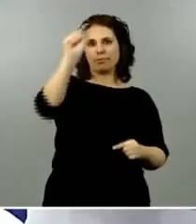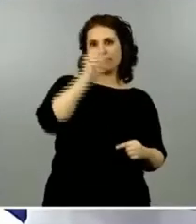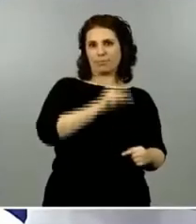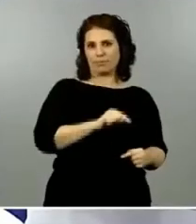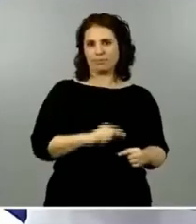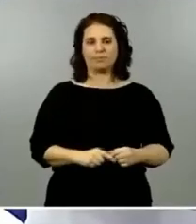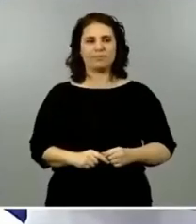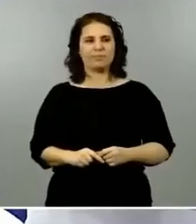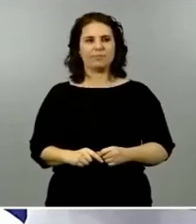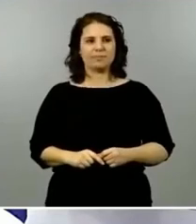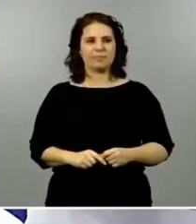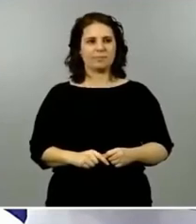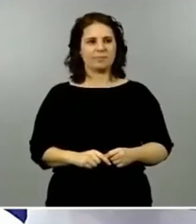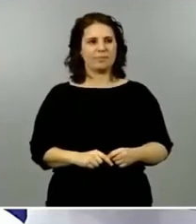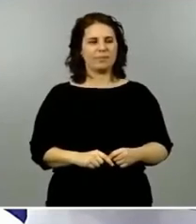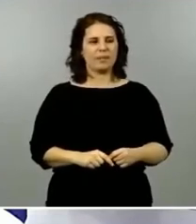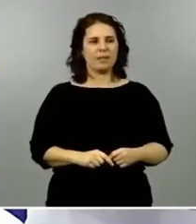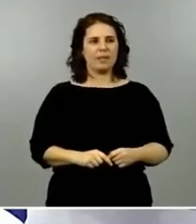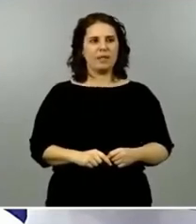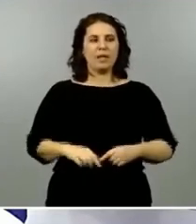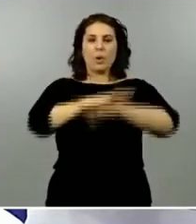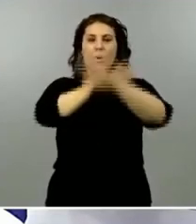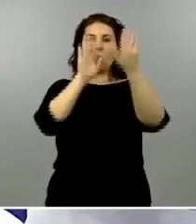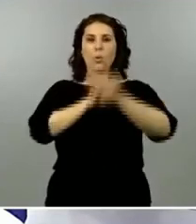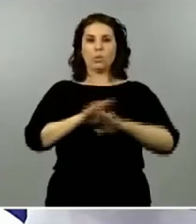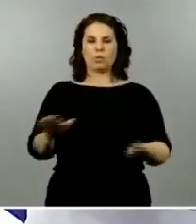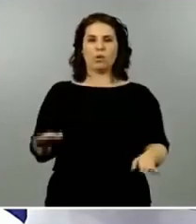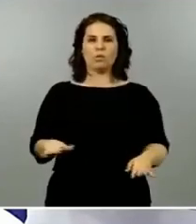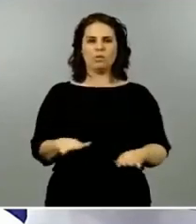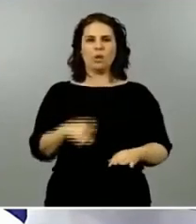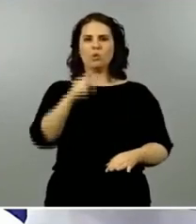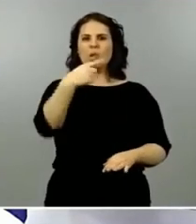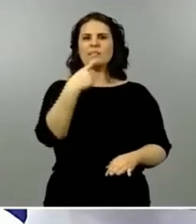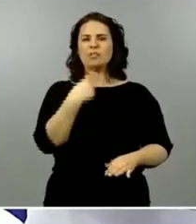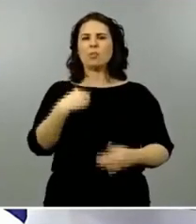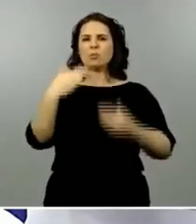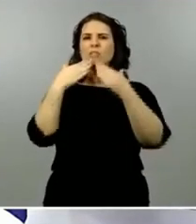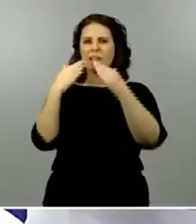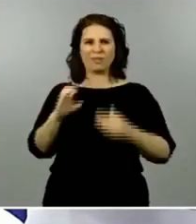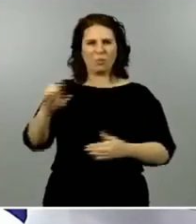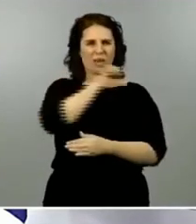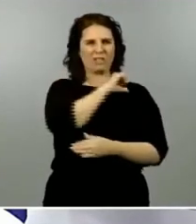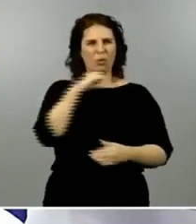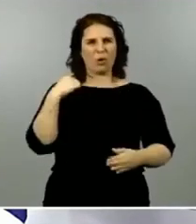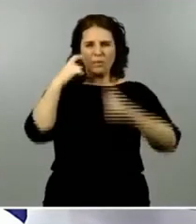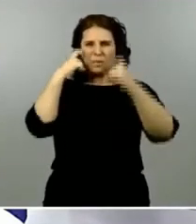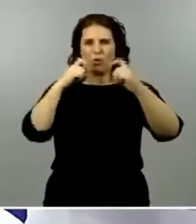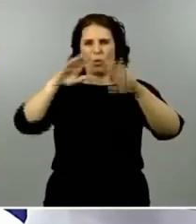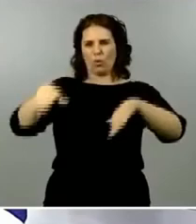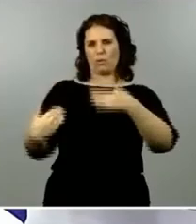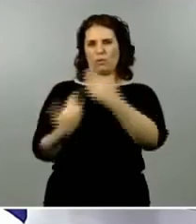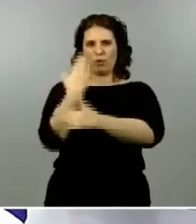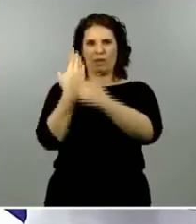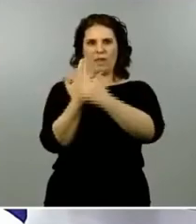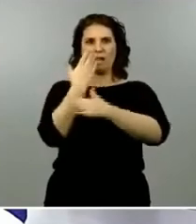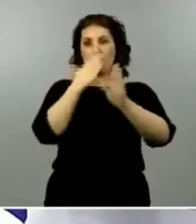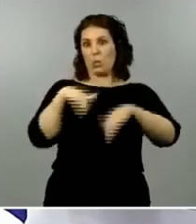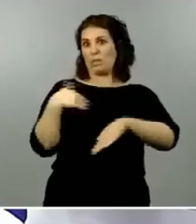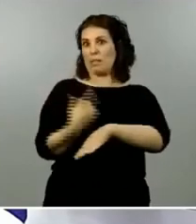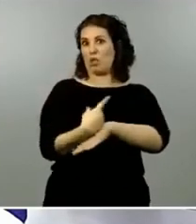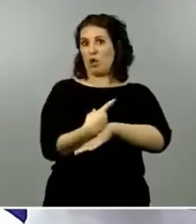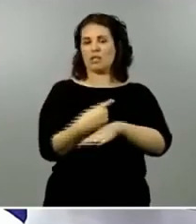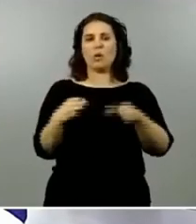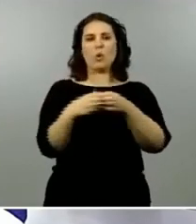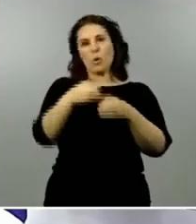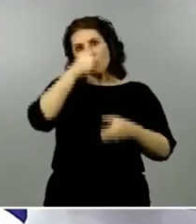una última cuestión ha agradecido el esfuerzo de las comunidades autónomas estos últimos días pero en las últimas horas el Partido Socialista ha publicado